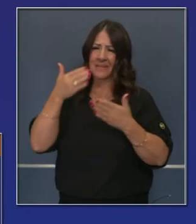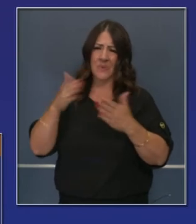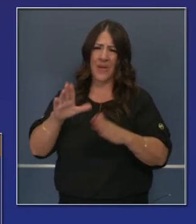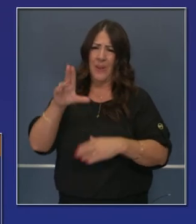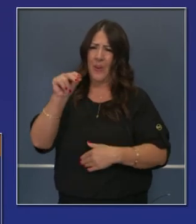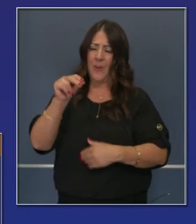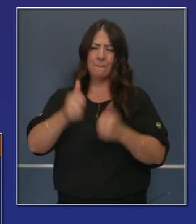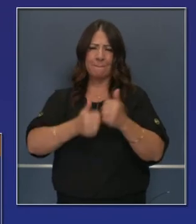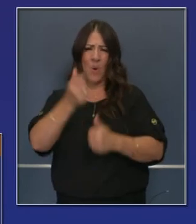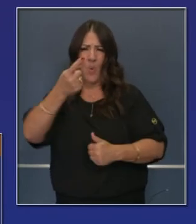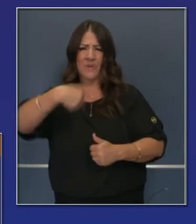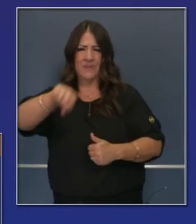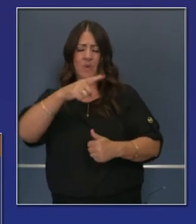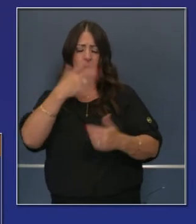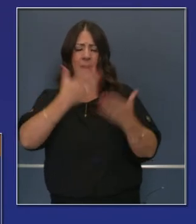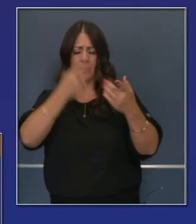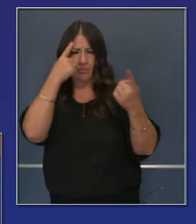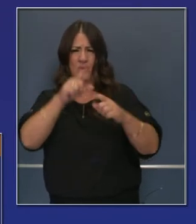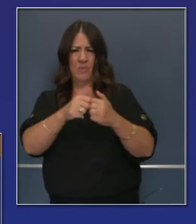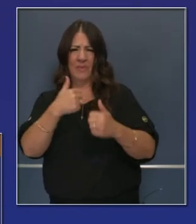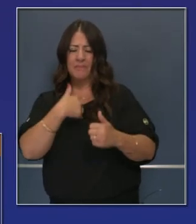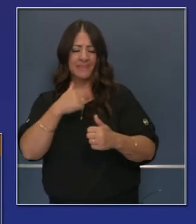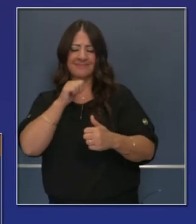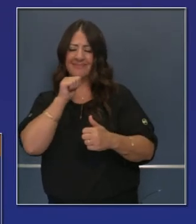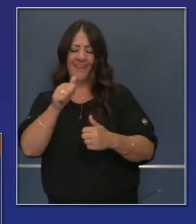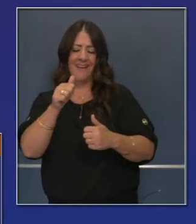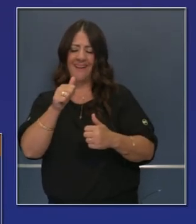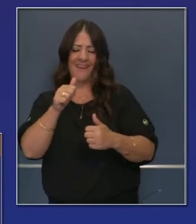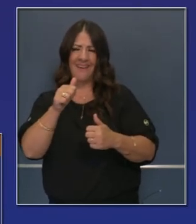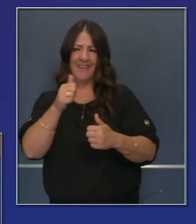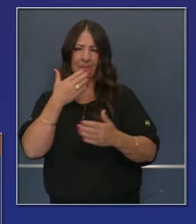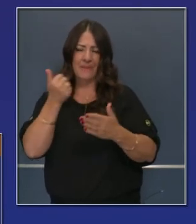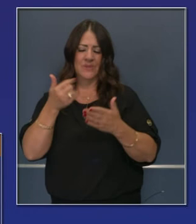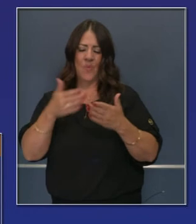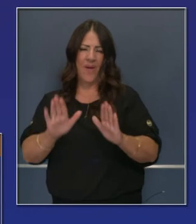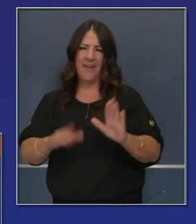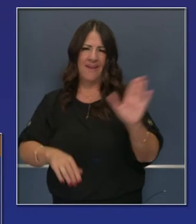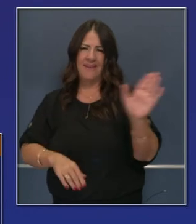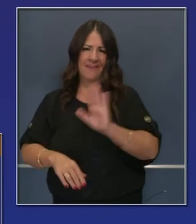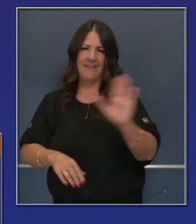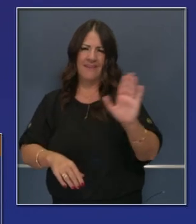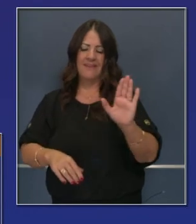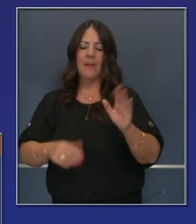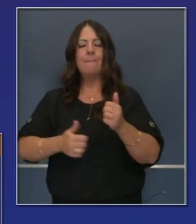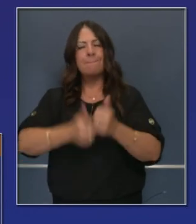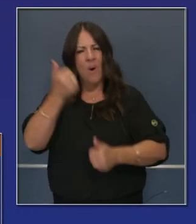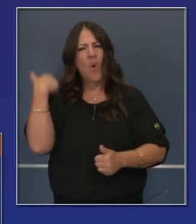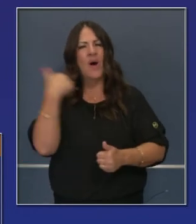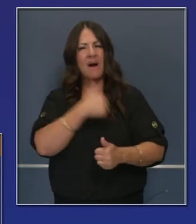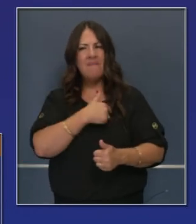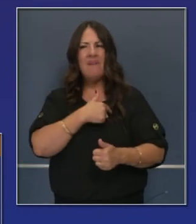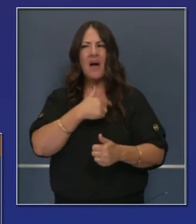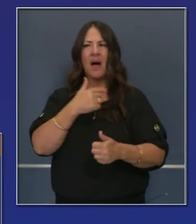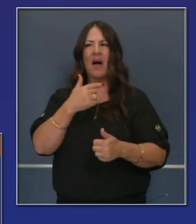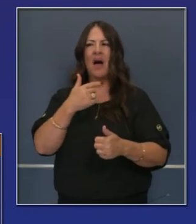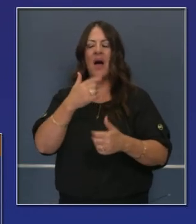rechazo esa solución y creo que la mayoría de nosotros la rechaza. Y muchos de nosotros estamos